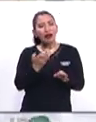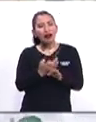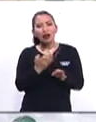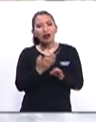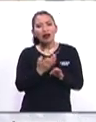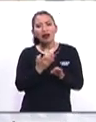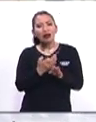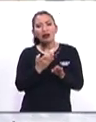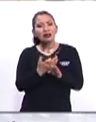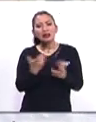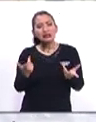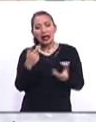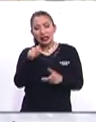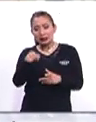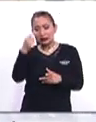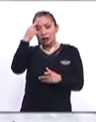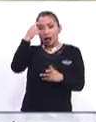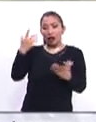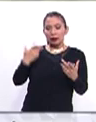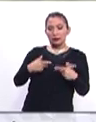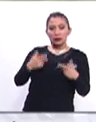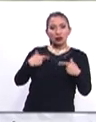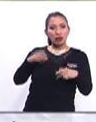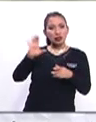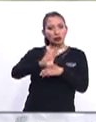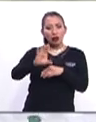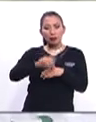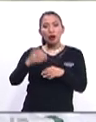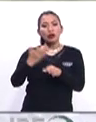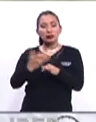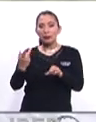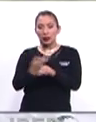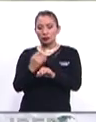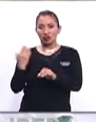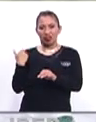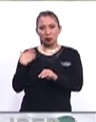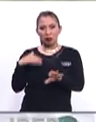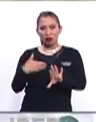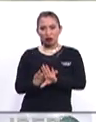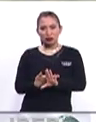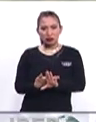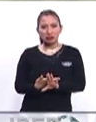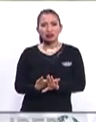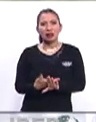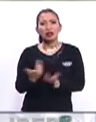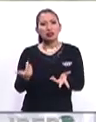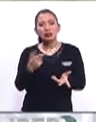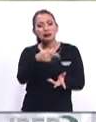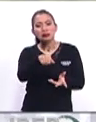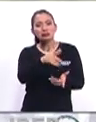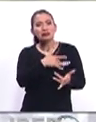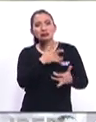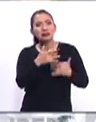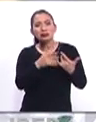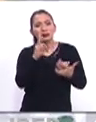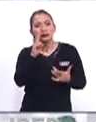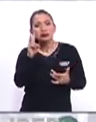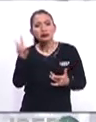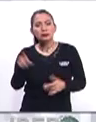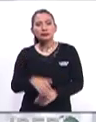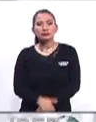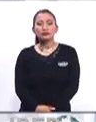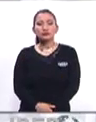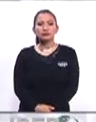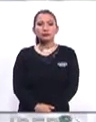¿Qué trae a las mentes de los colombianos este atentado y cuál es el sentir que se está registrando?